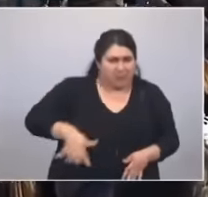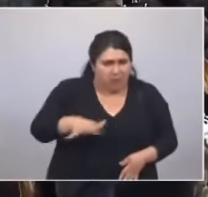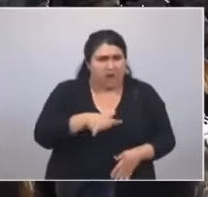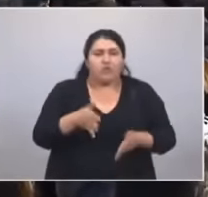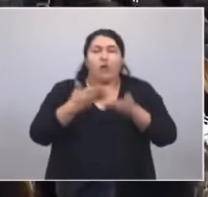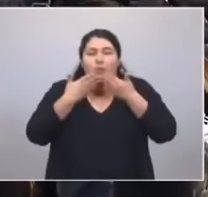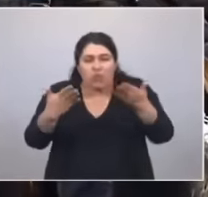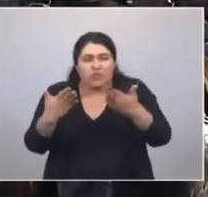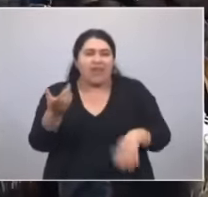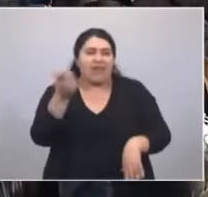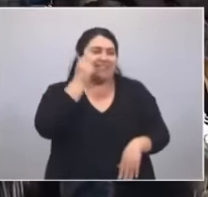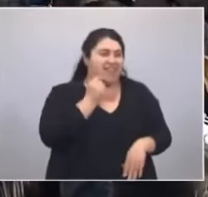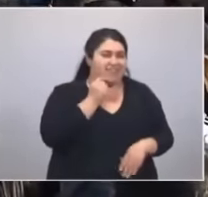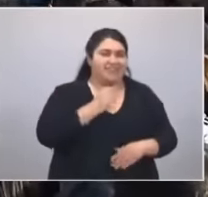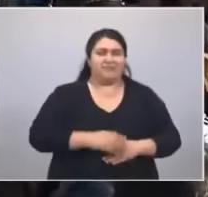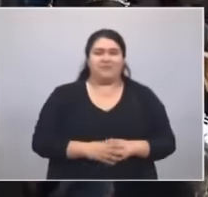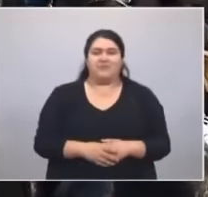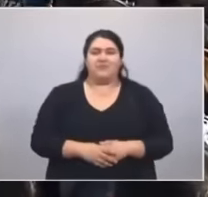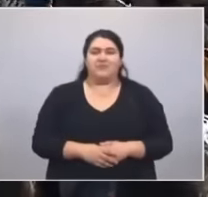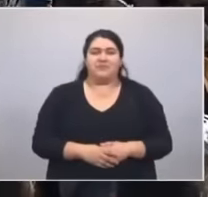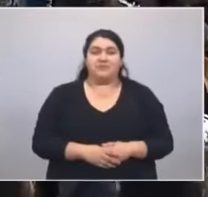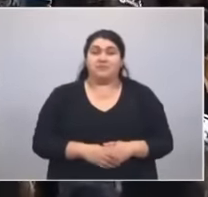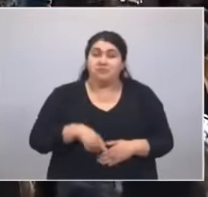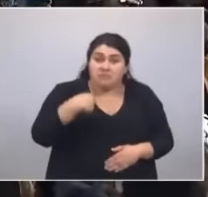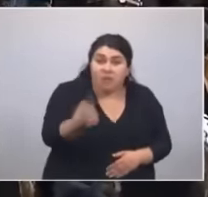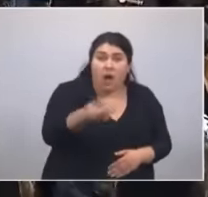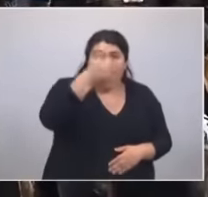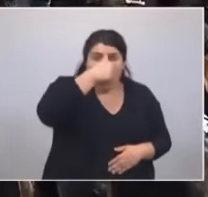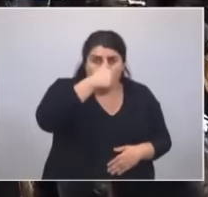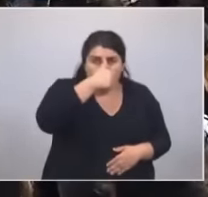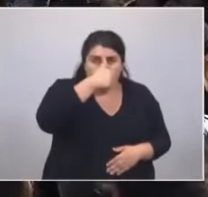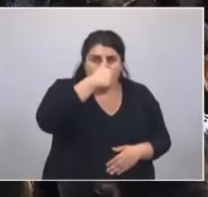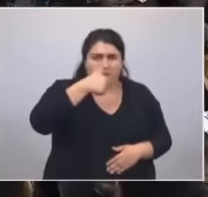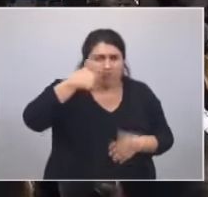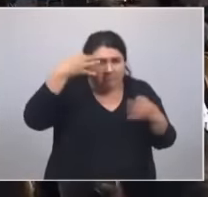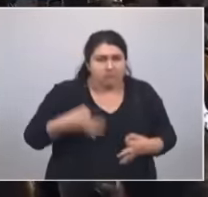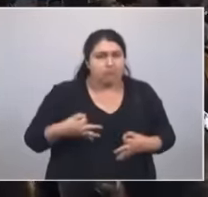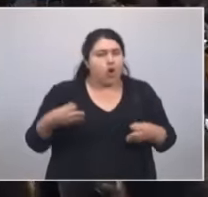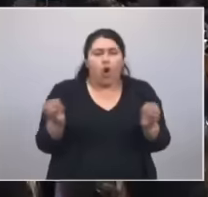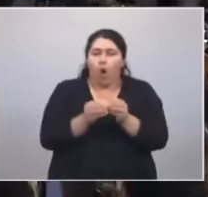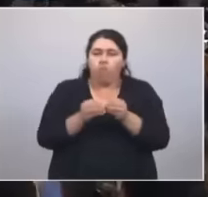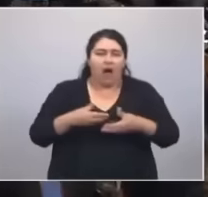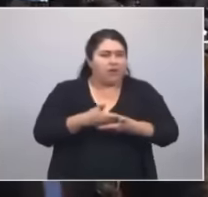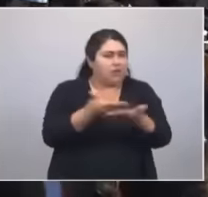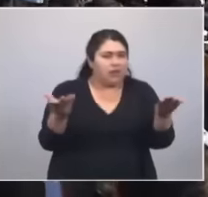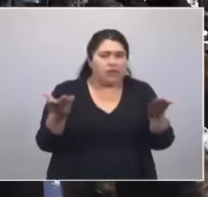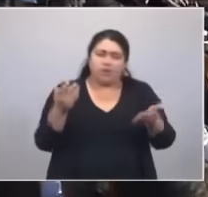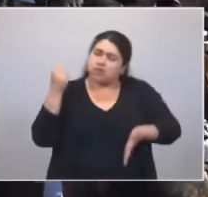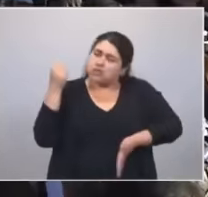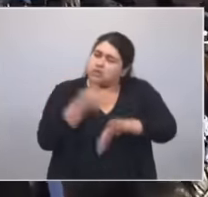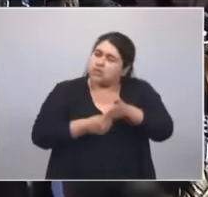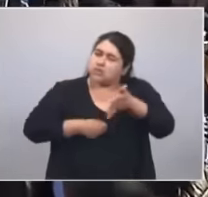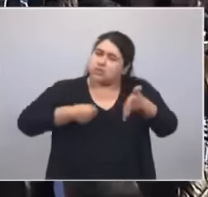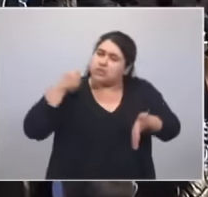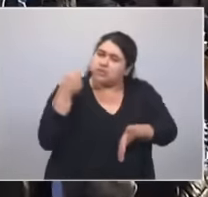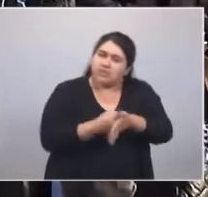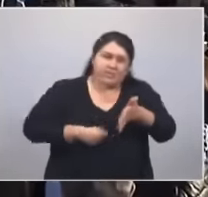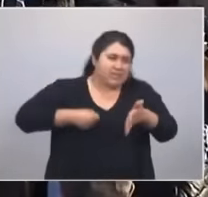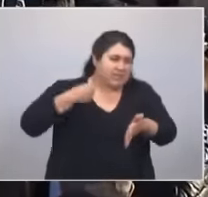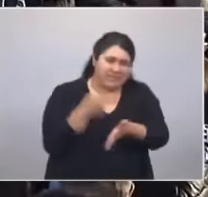Axel, el domingo, compañeros, cueste lo que cueste,